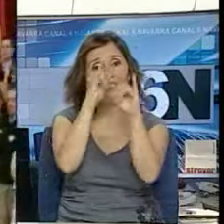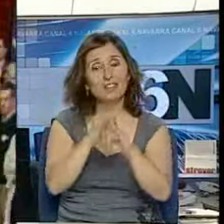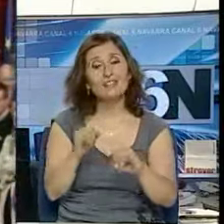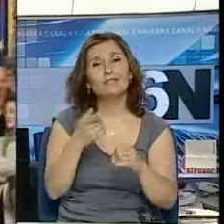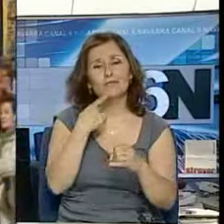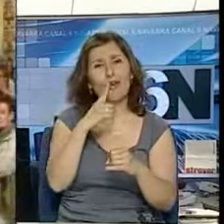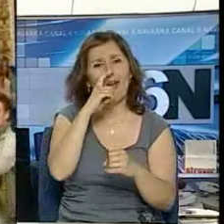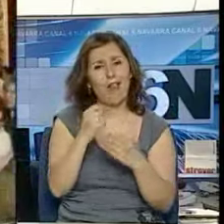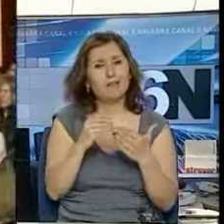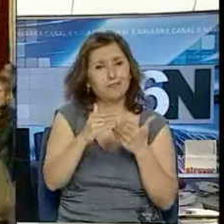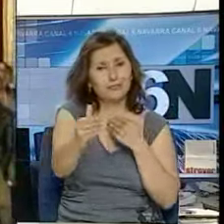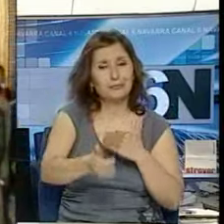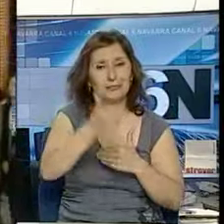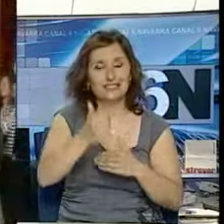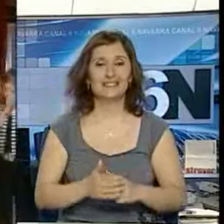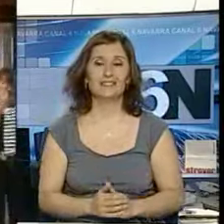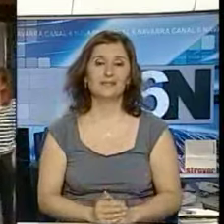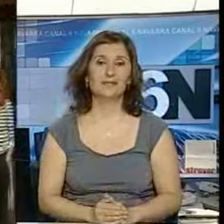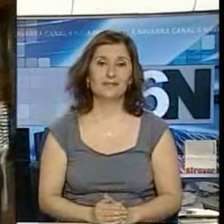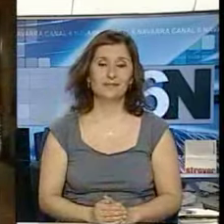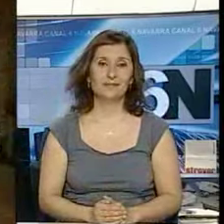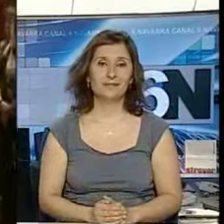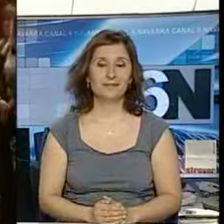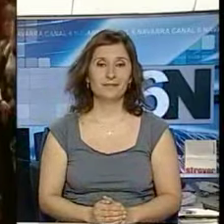que sean muchos más. Bueno, gracias.